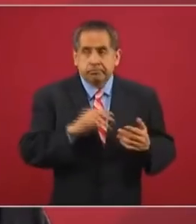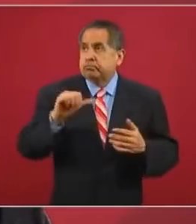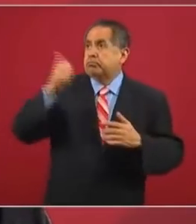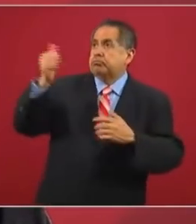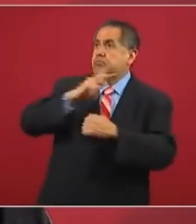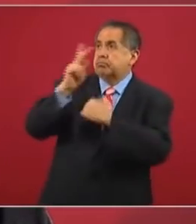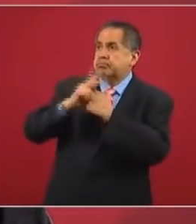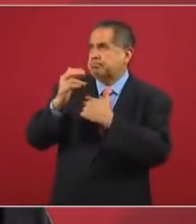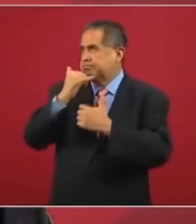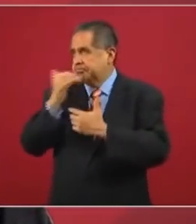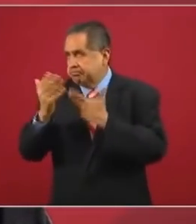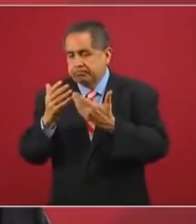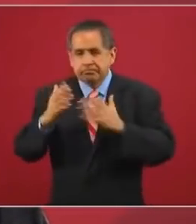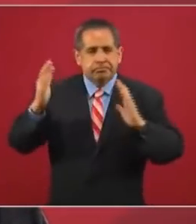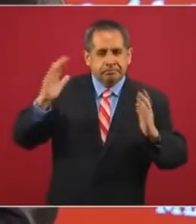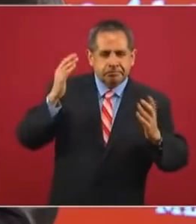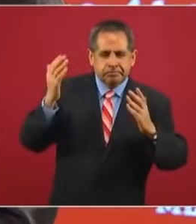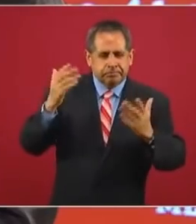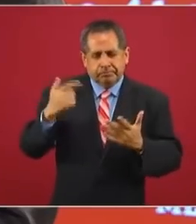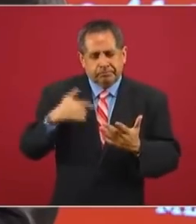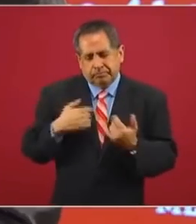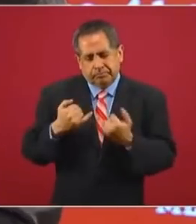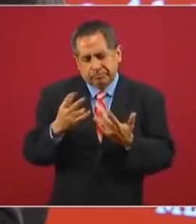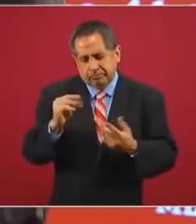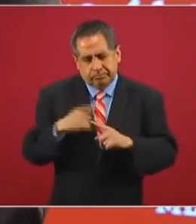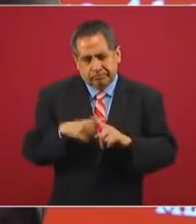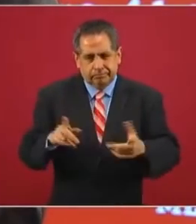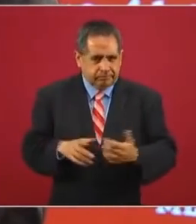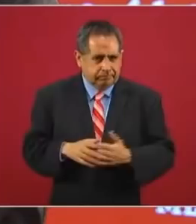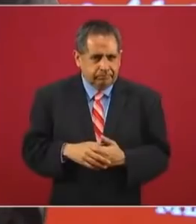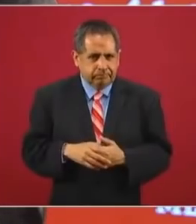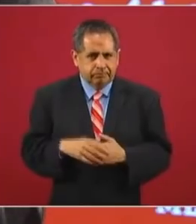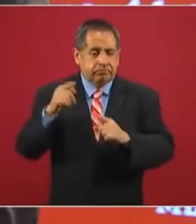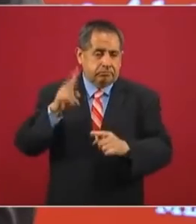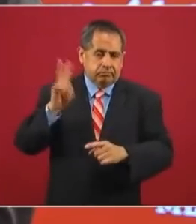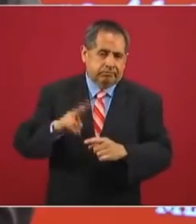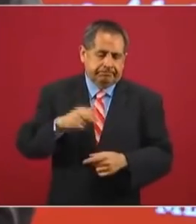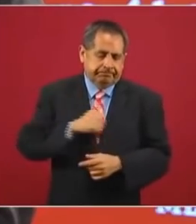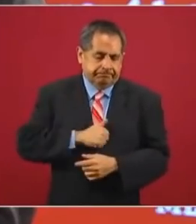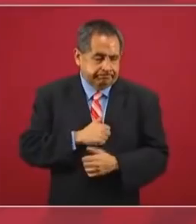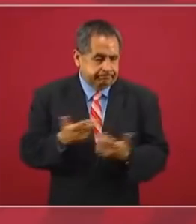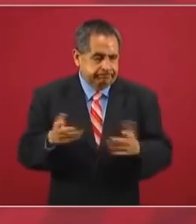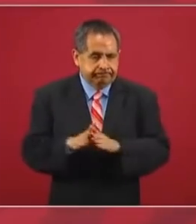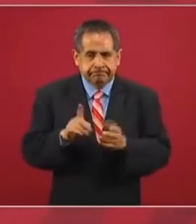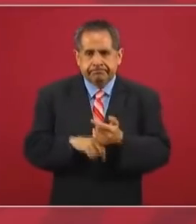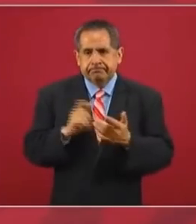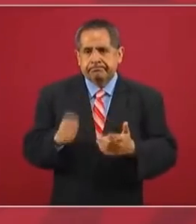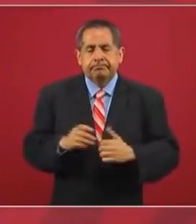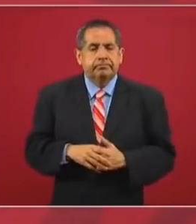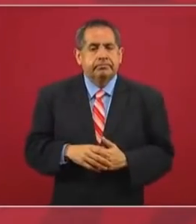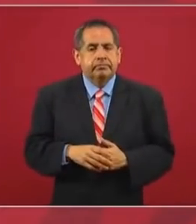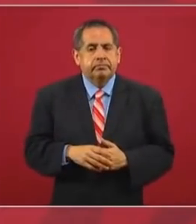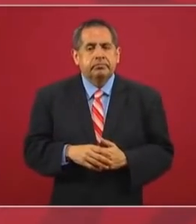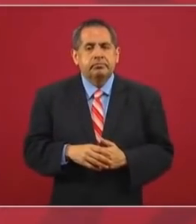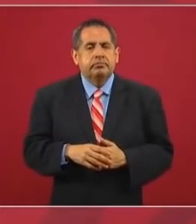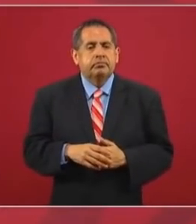por compararnos y sobre todo en este caso tan lamentable, pues